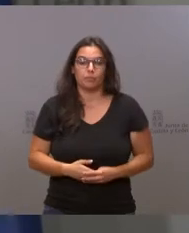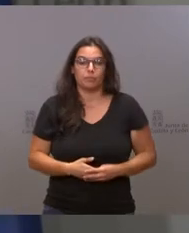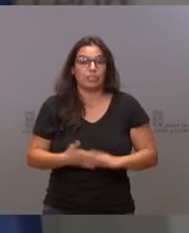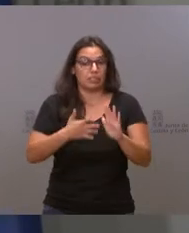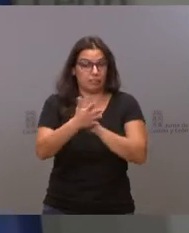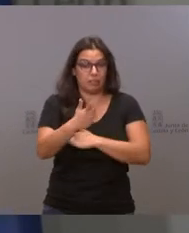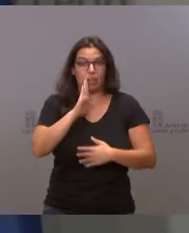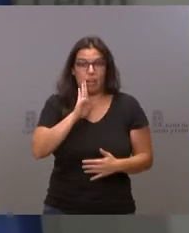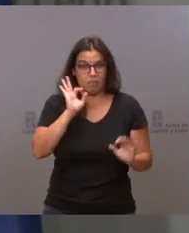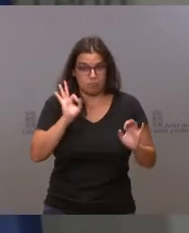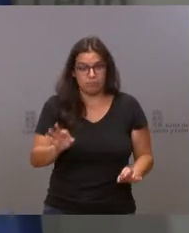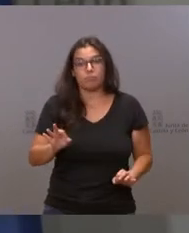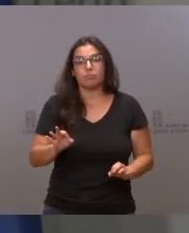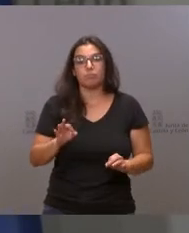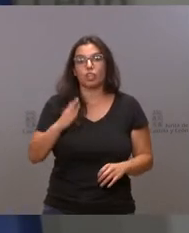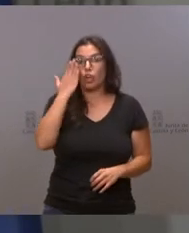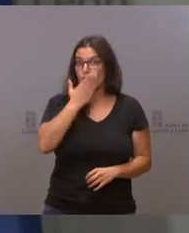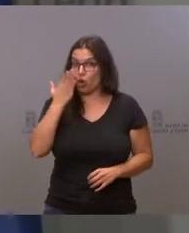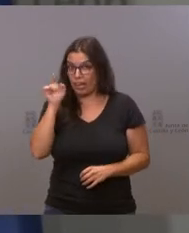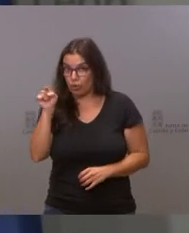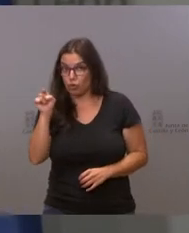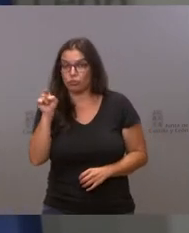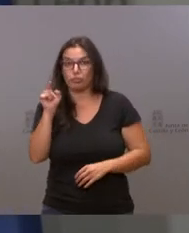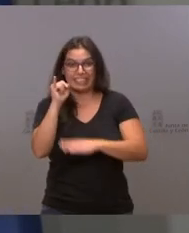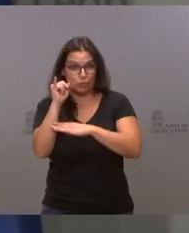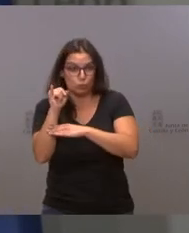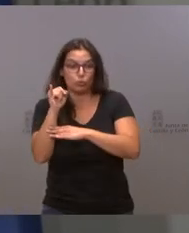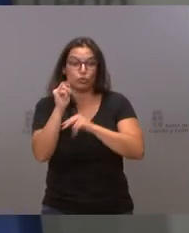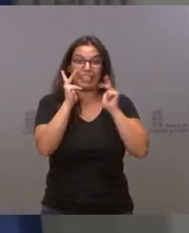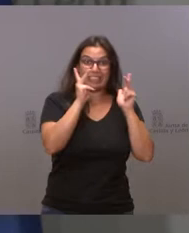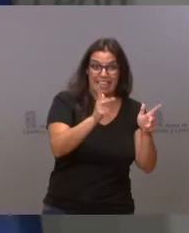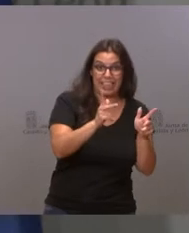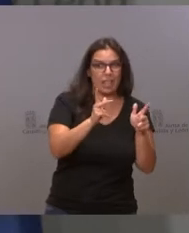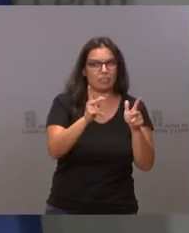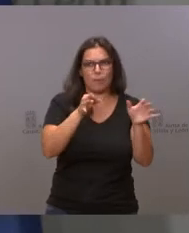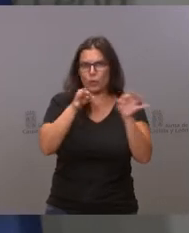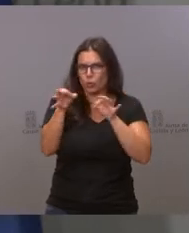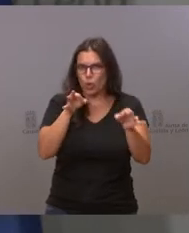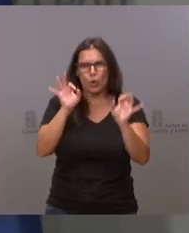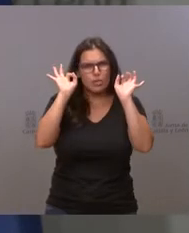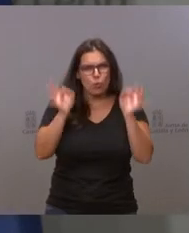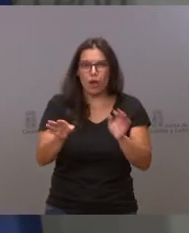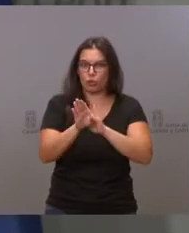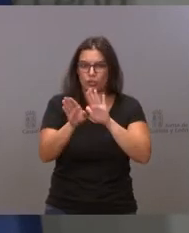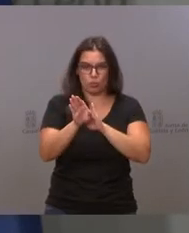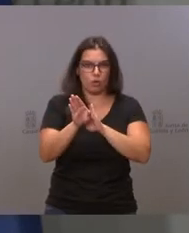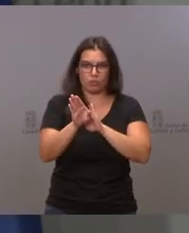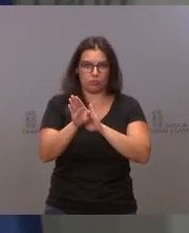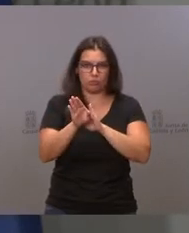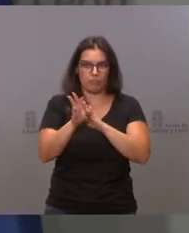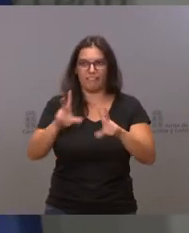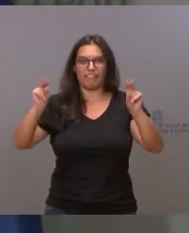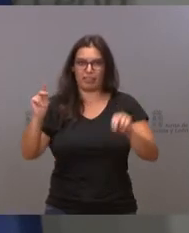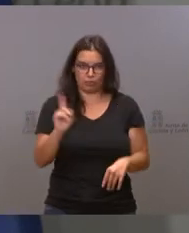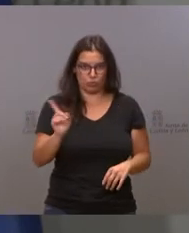insisto, como hemos dicho, en los colegios y en las residencias los protocolos y las guías que están actualmente en